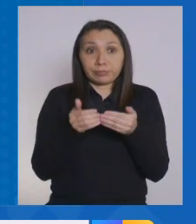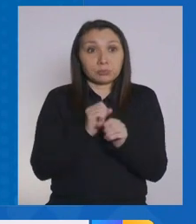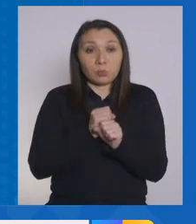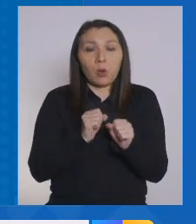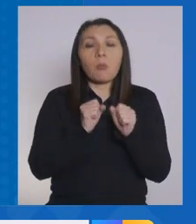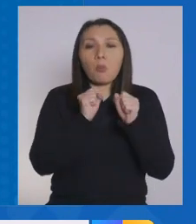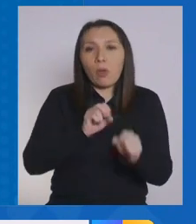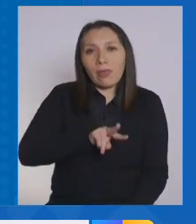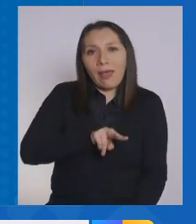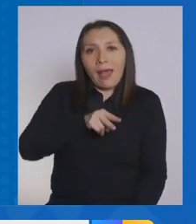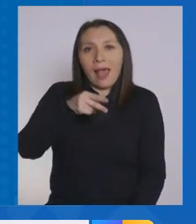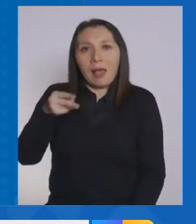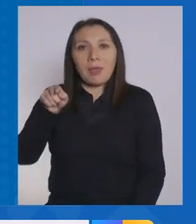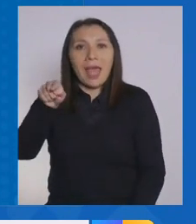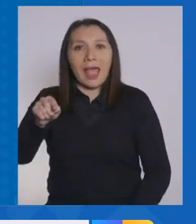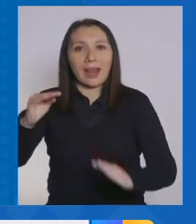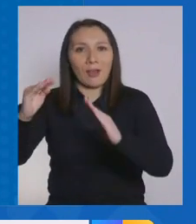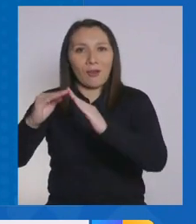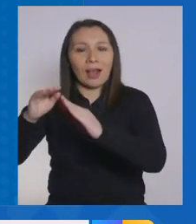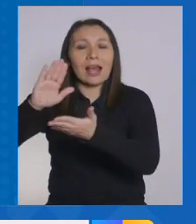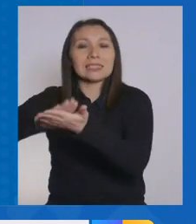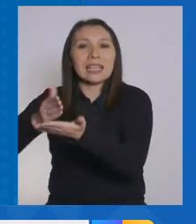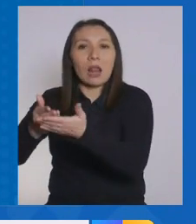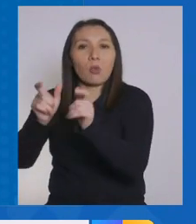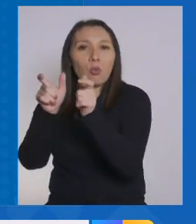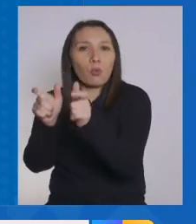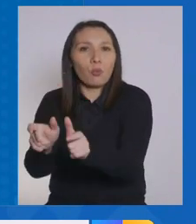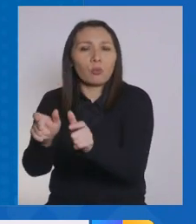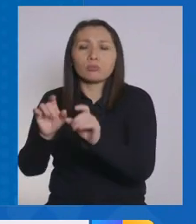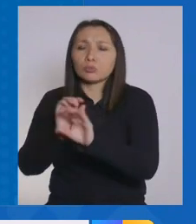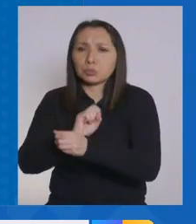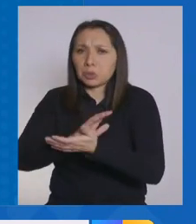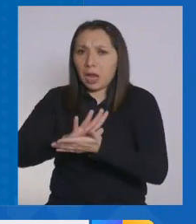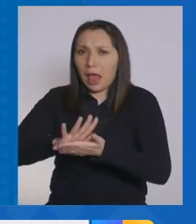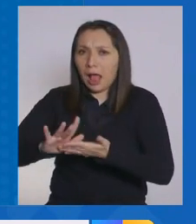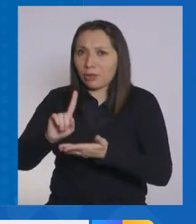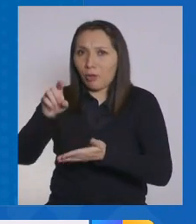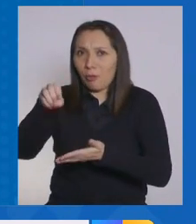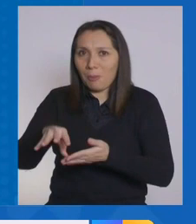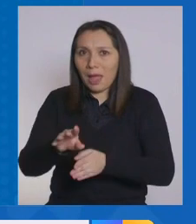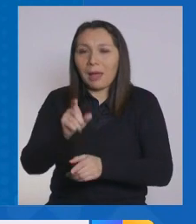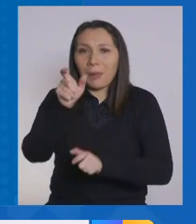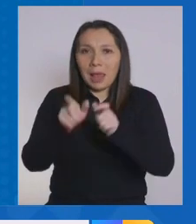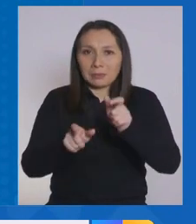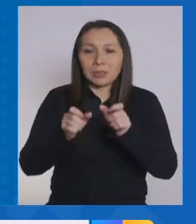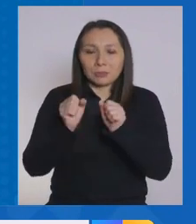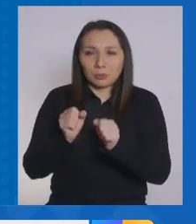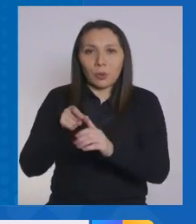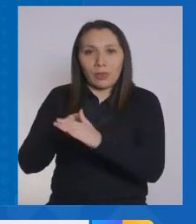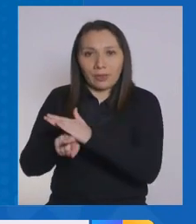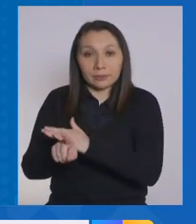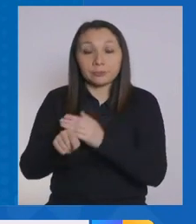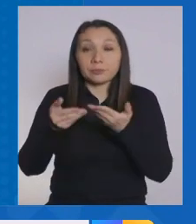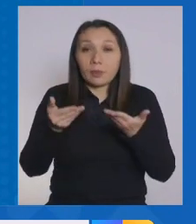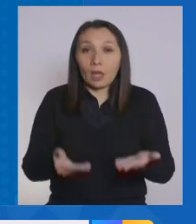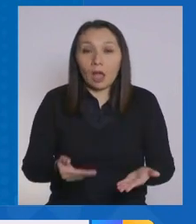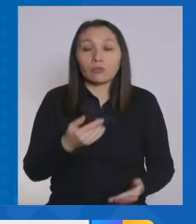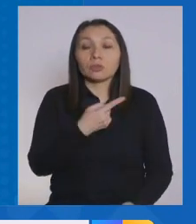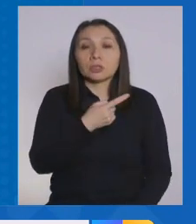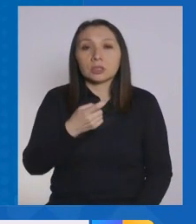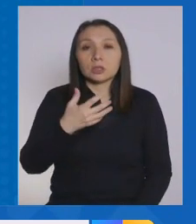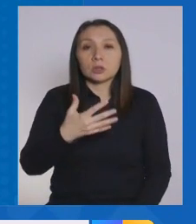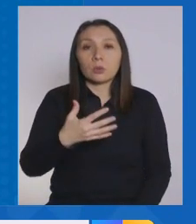trasladadas a una residencia sanitaria. Las residencias sanitarias son absolutamente gratuitas para todas las personas. Hoy día contamos con